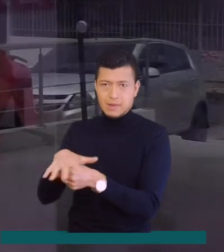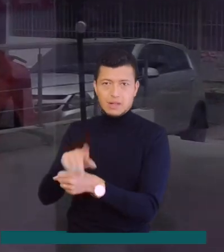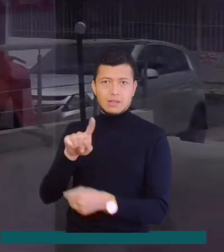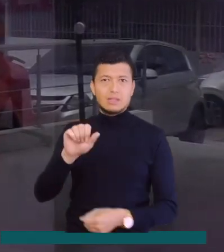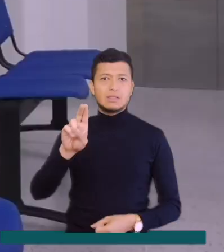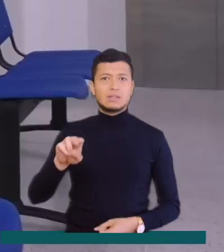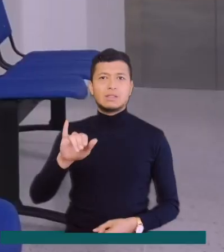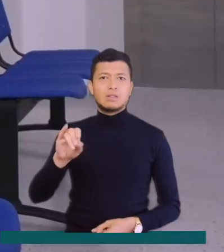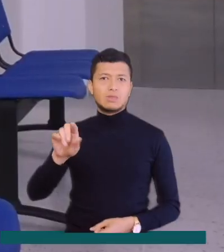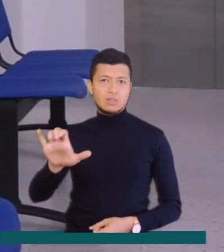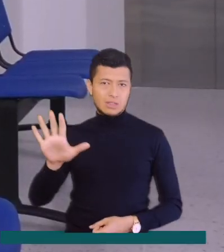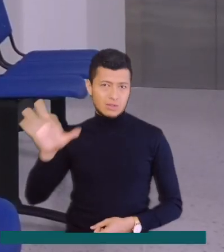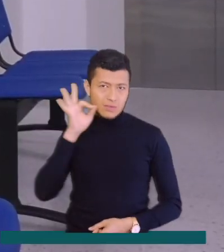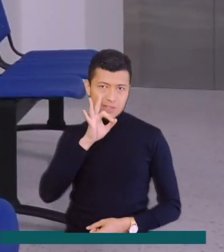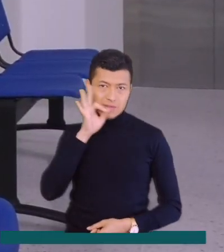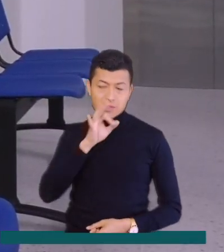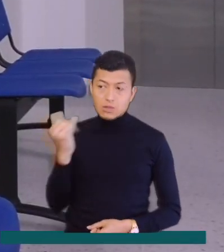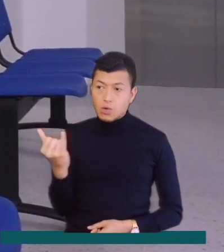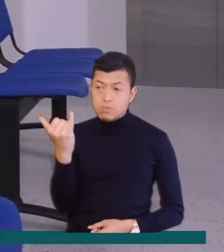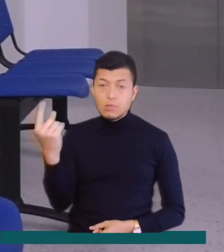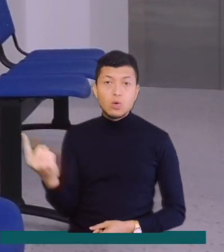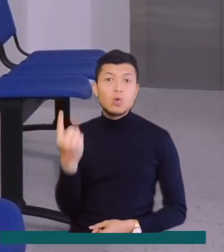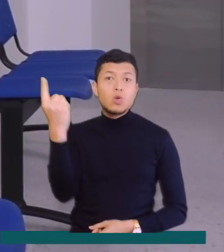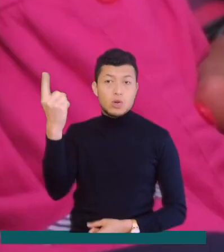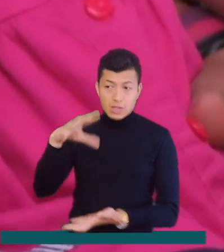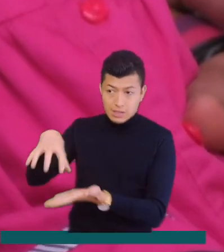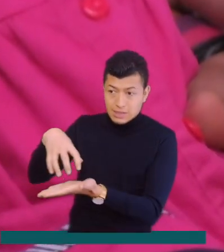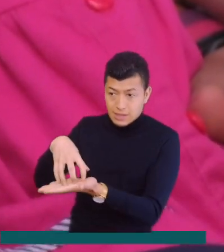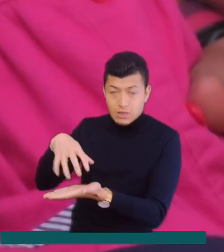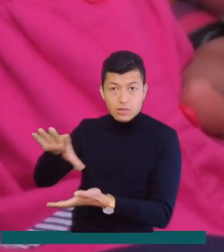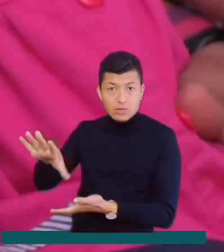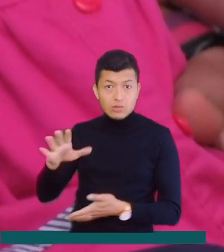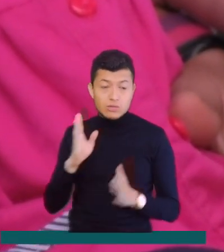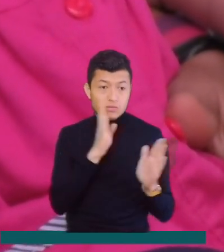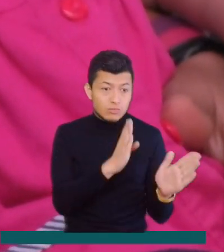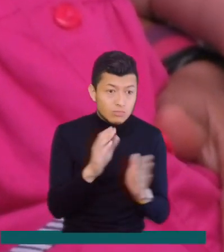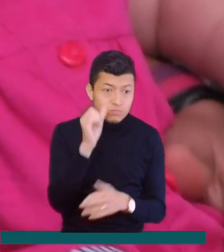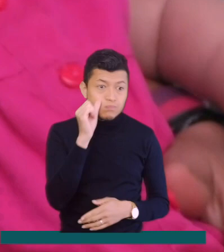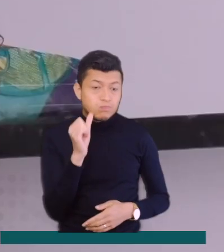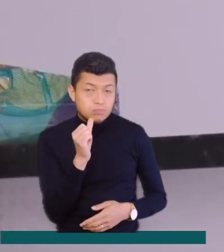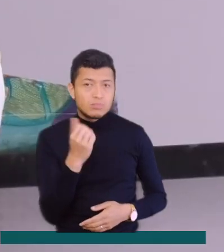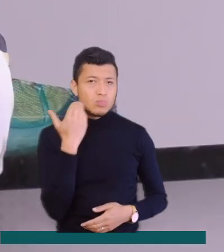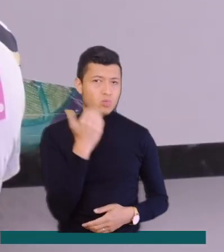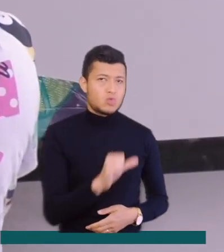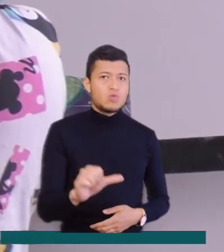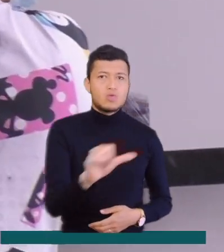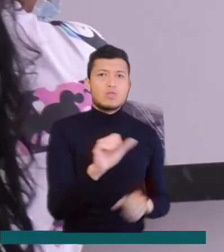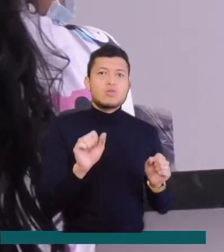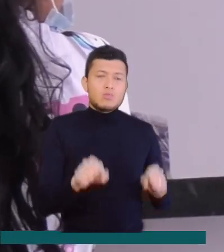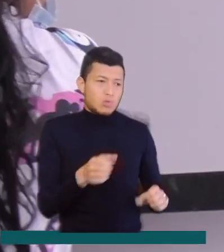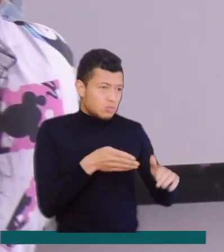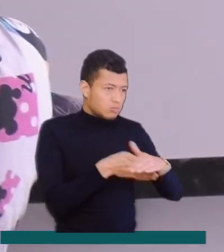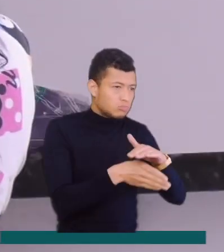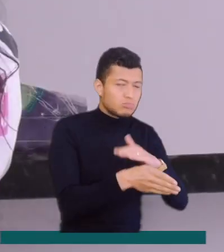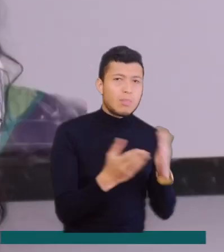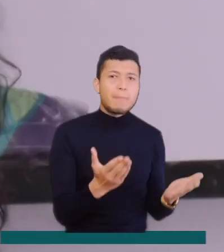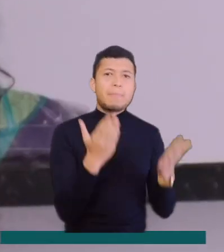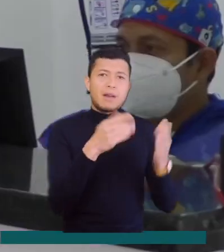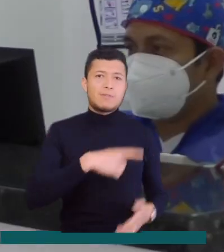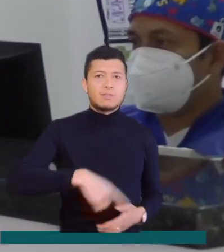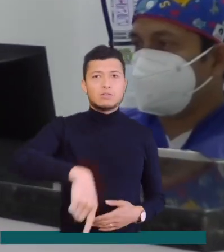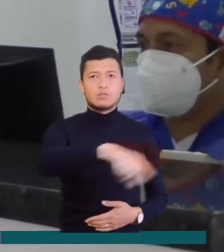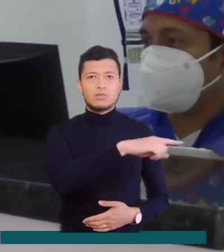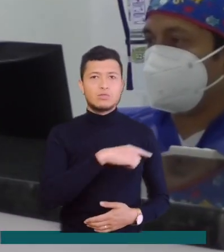José en Villavicencio se encuentra ubicado el único centro materno infantil público de la ciudad. Aquí las maternas podrán acceder a ciertos beneficios y